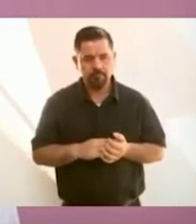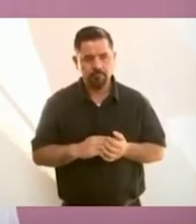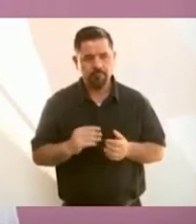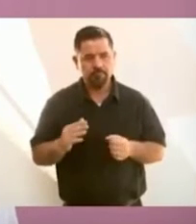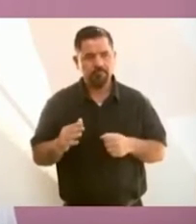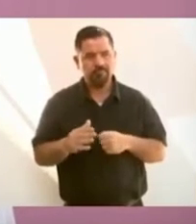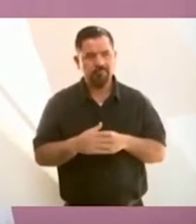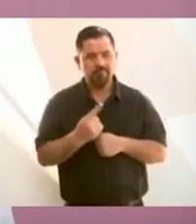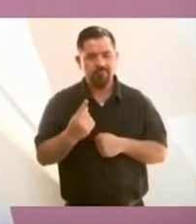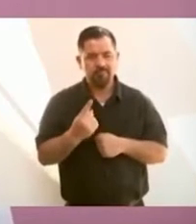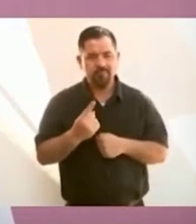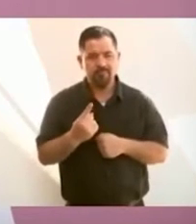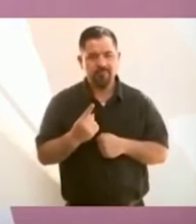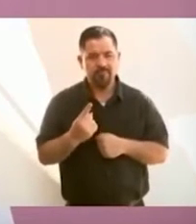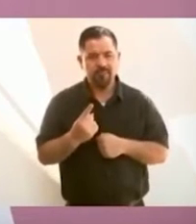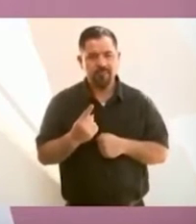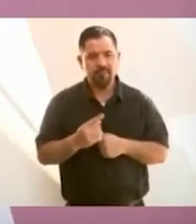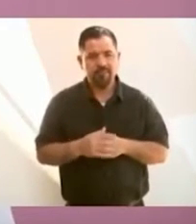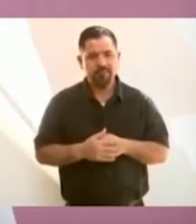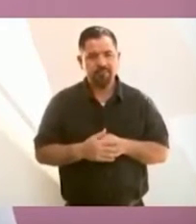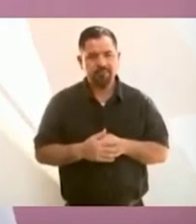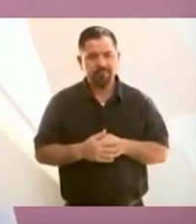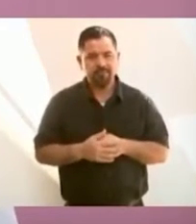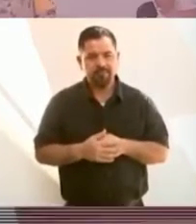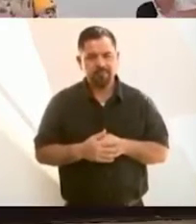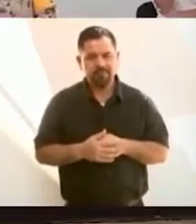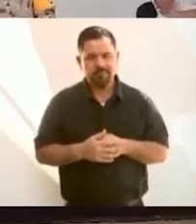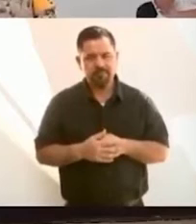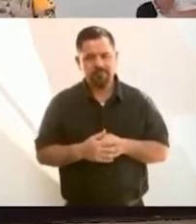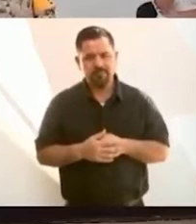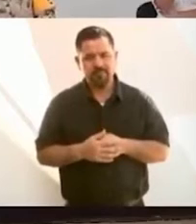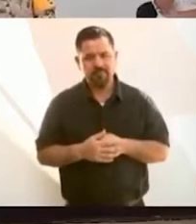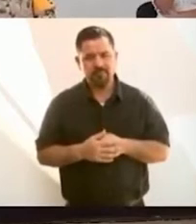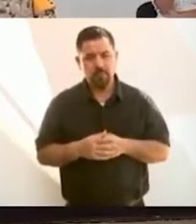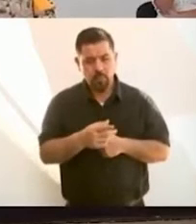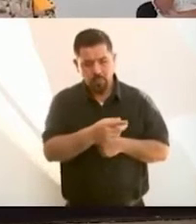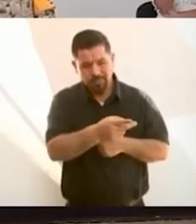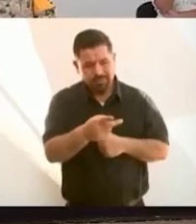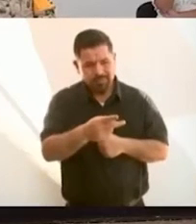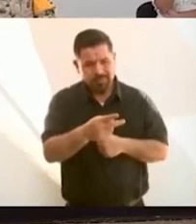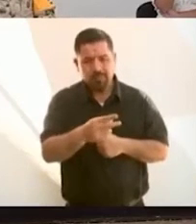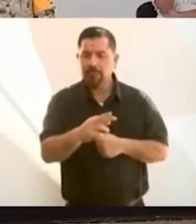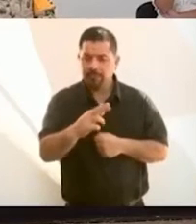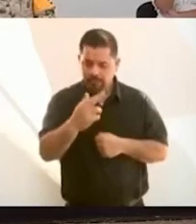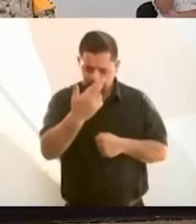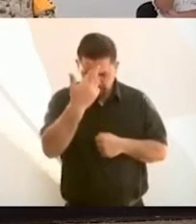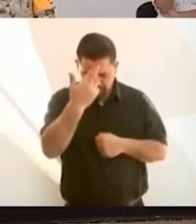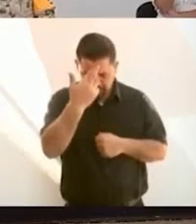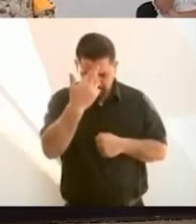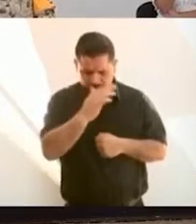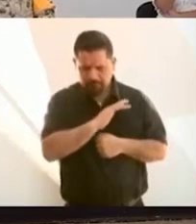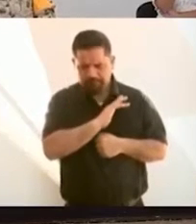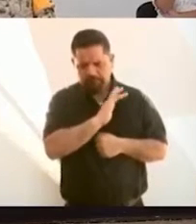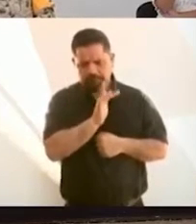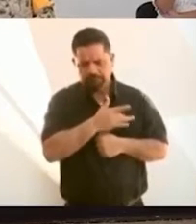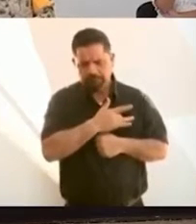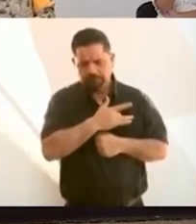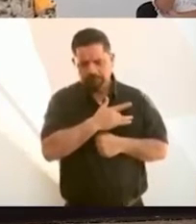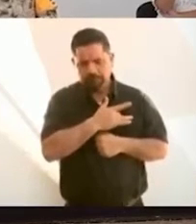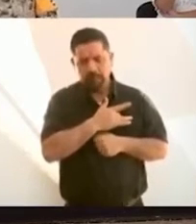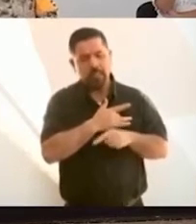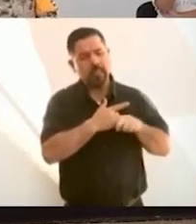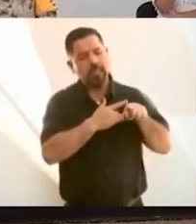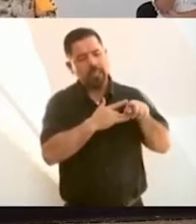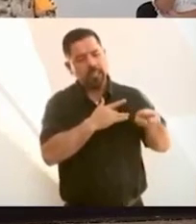deje de recordar todo el sufrimiento